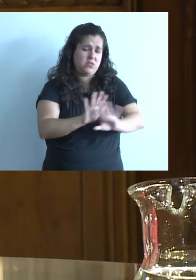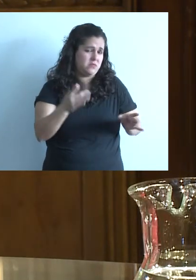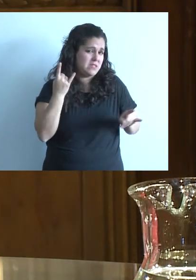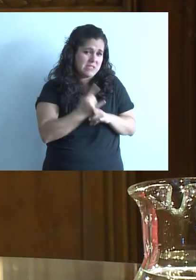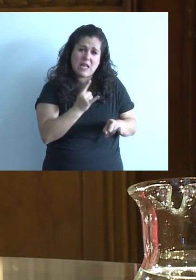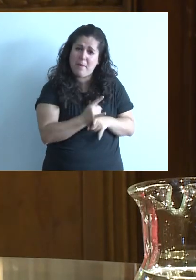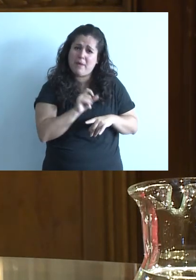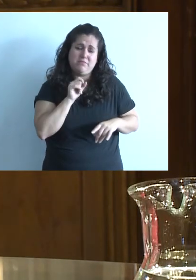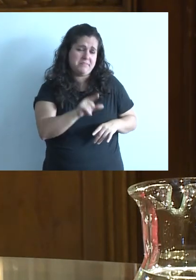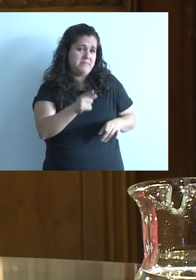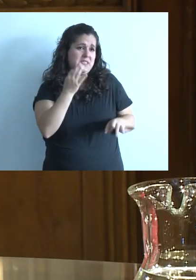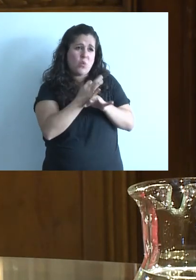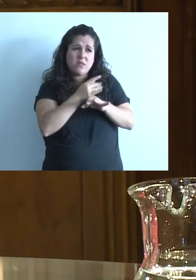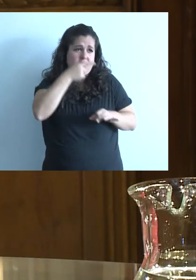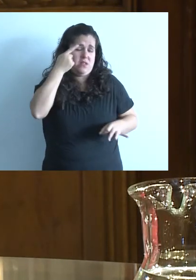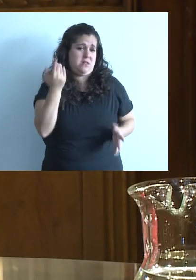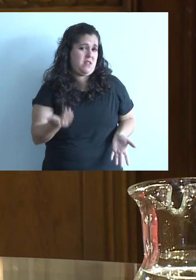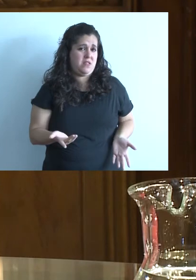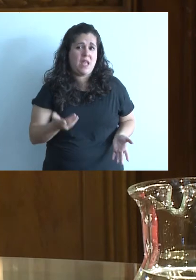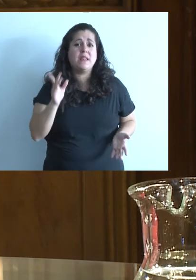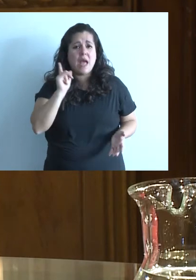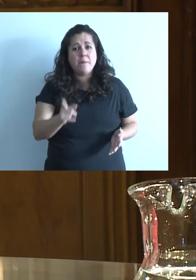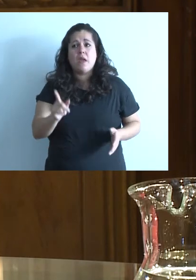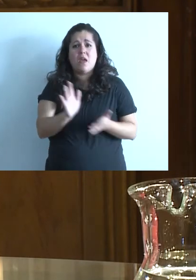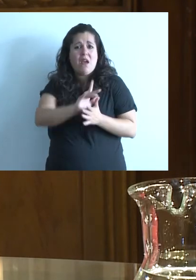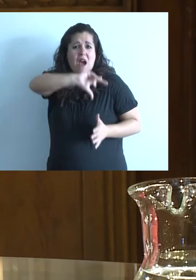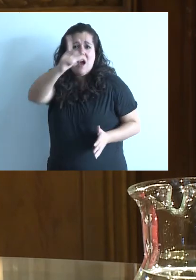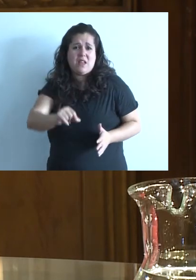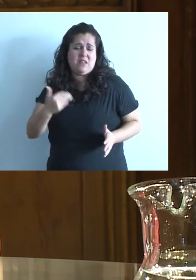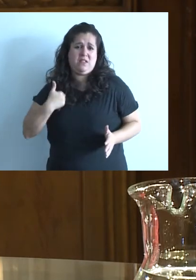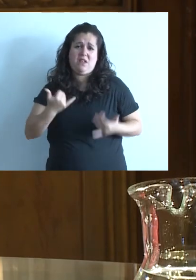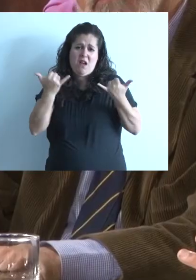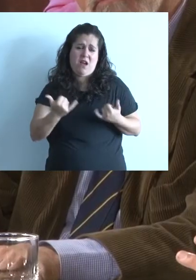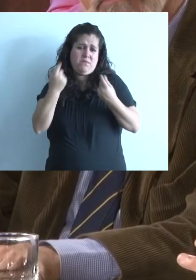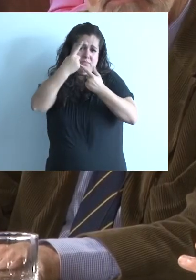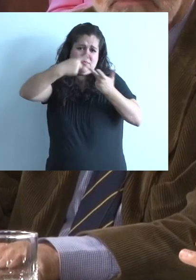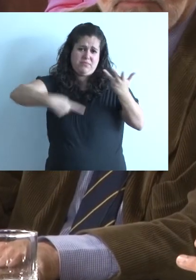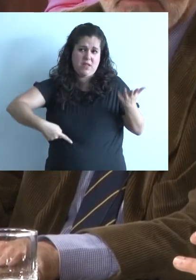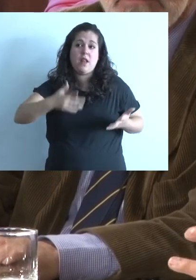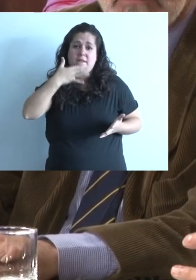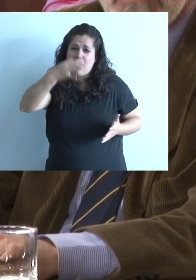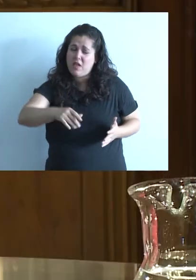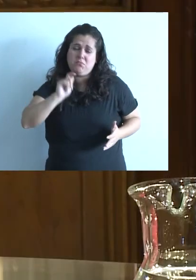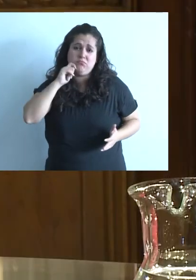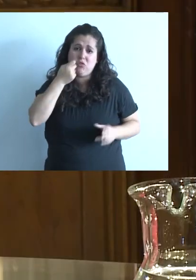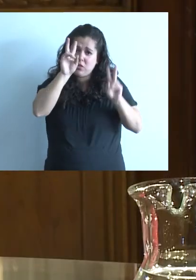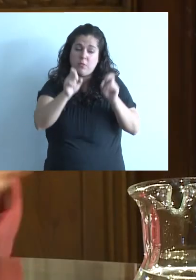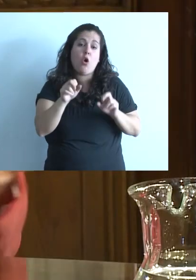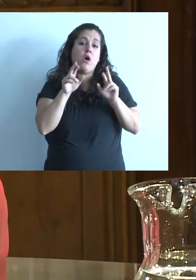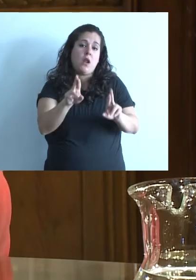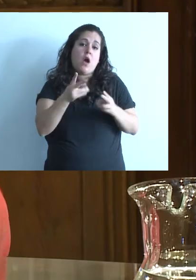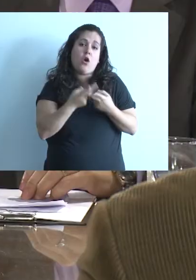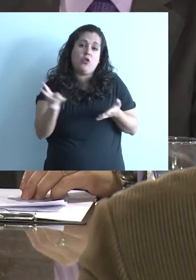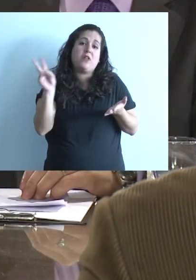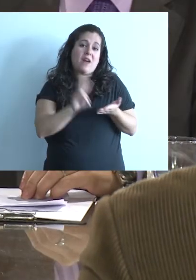de la educación y del potencial que tenemos en un país como la Argentina es, por cierto, apasionante. Así que ojalá que